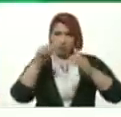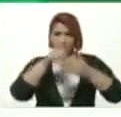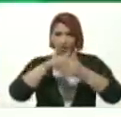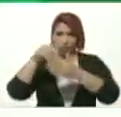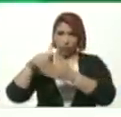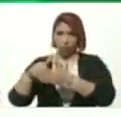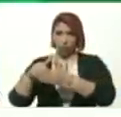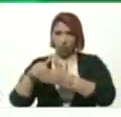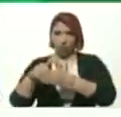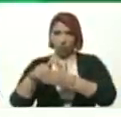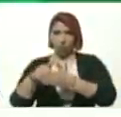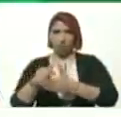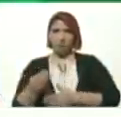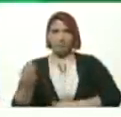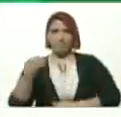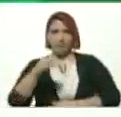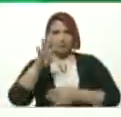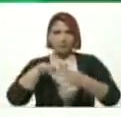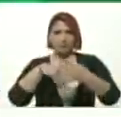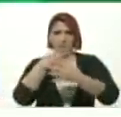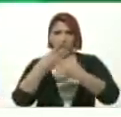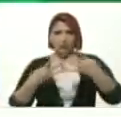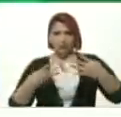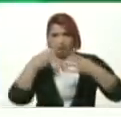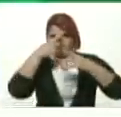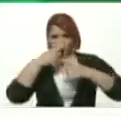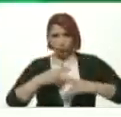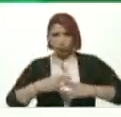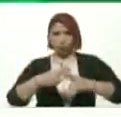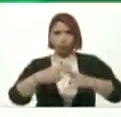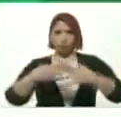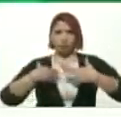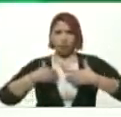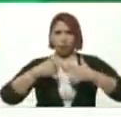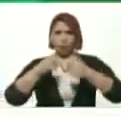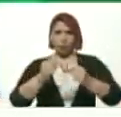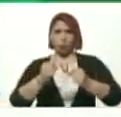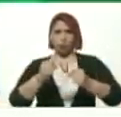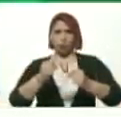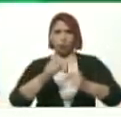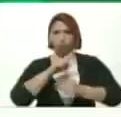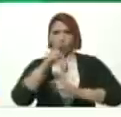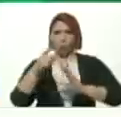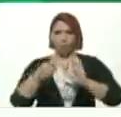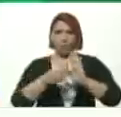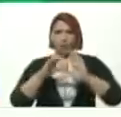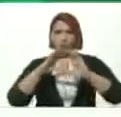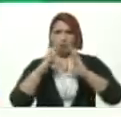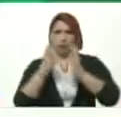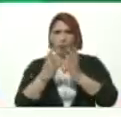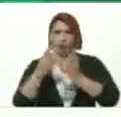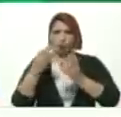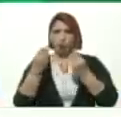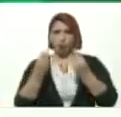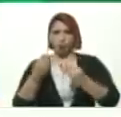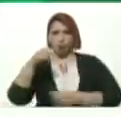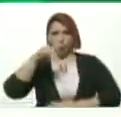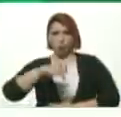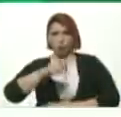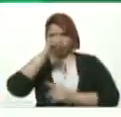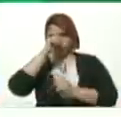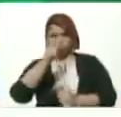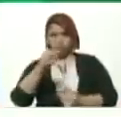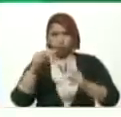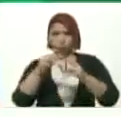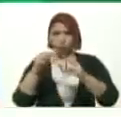Más transparente Honesto Seguro Y completo Del mundo entero Como hoy por hoy Es reconocido